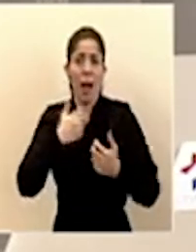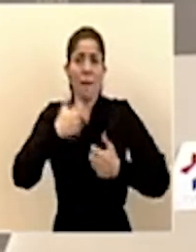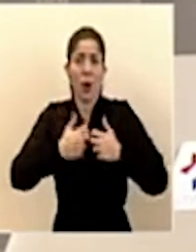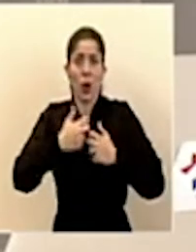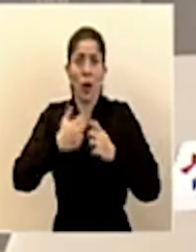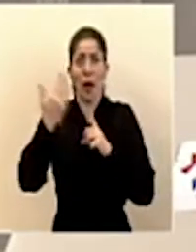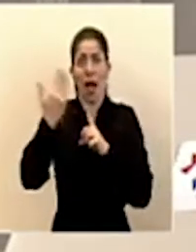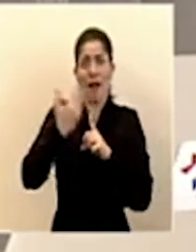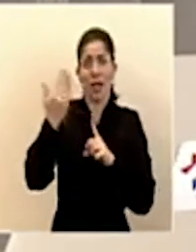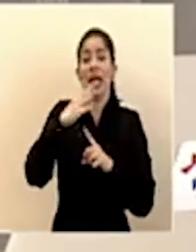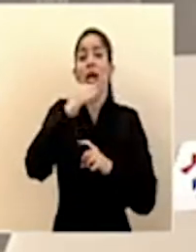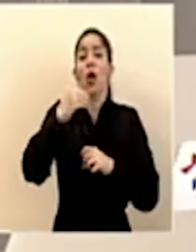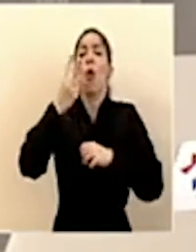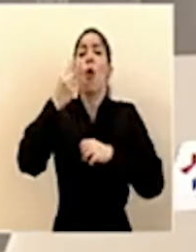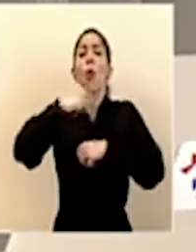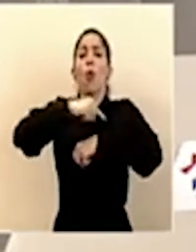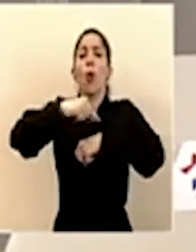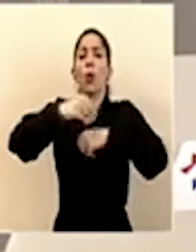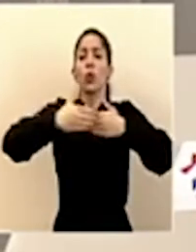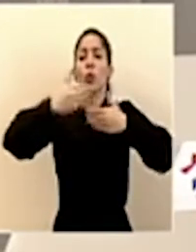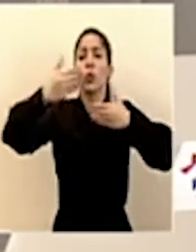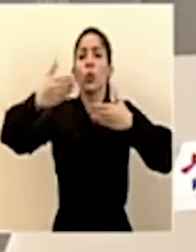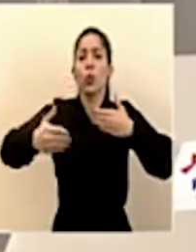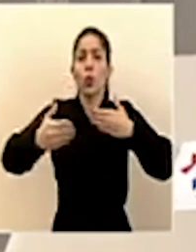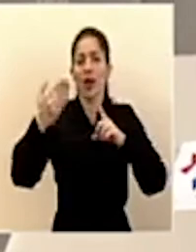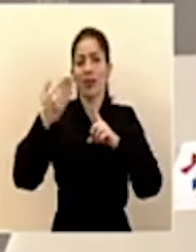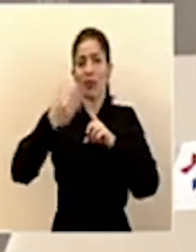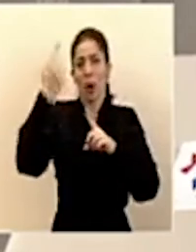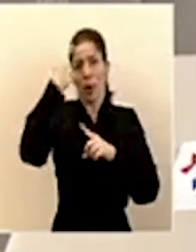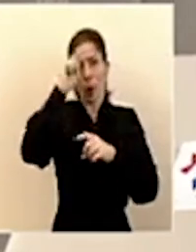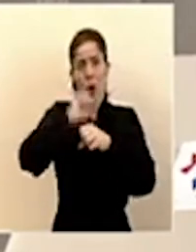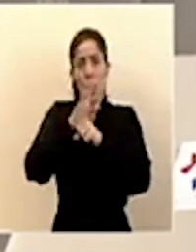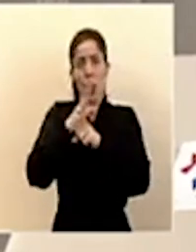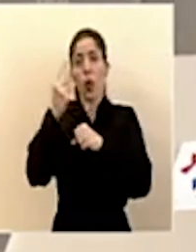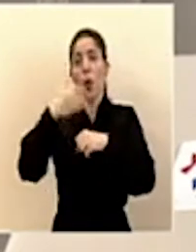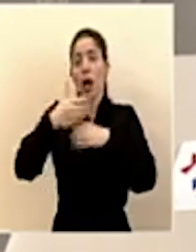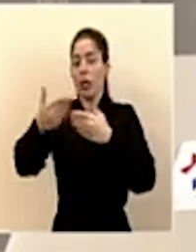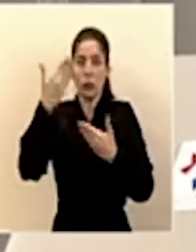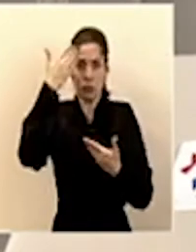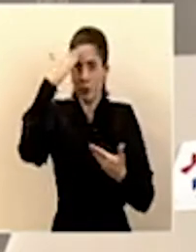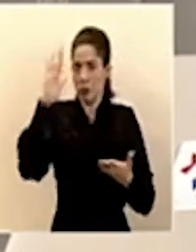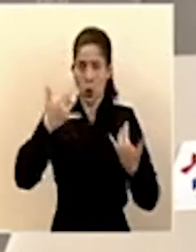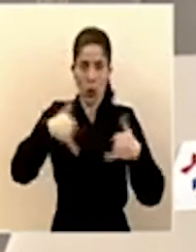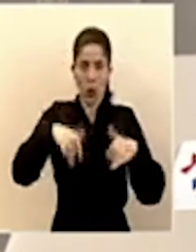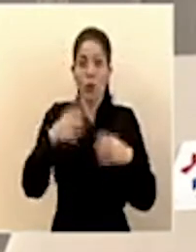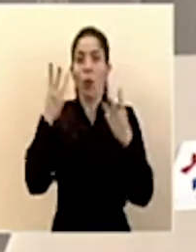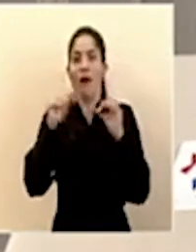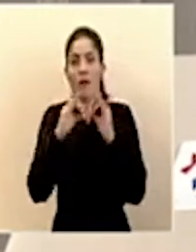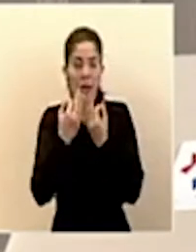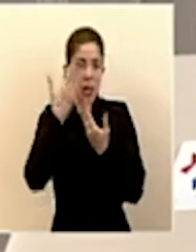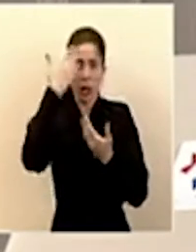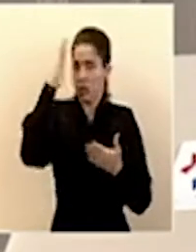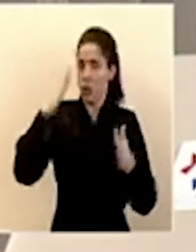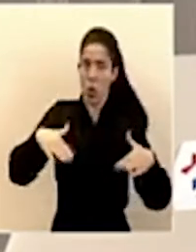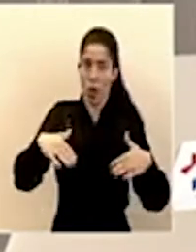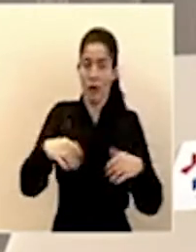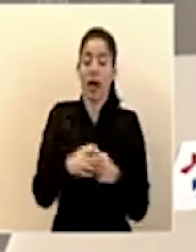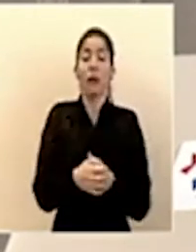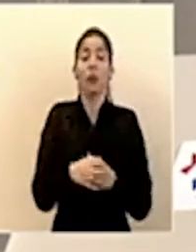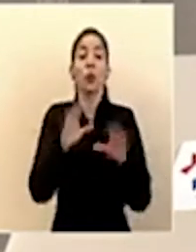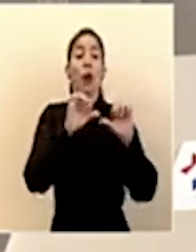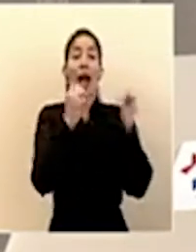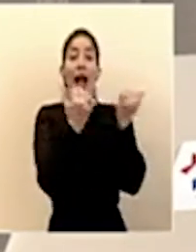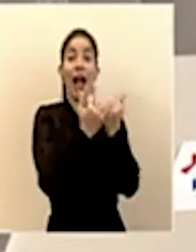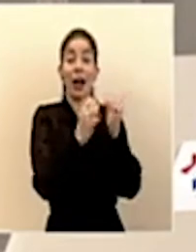se va a prolongar este periodo de afectación por el COVID-19. También hay que ser claro, un sector como el